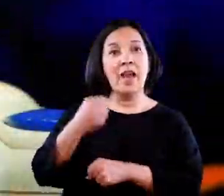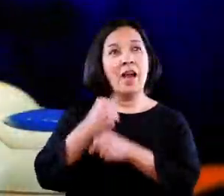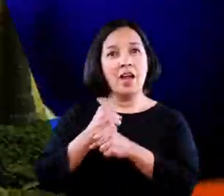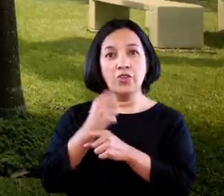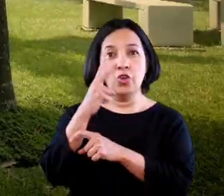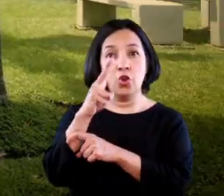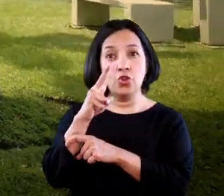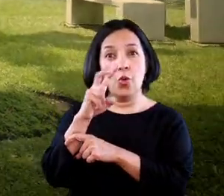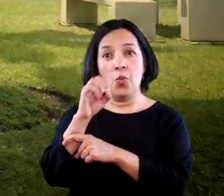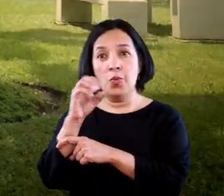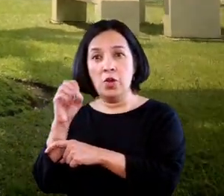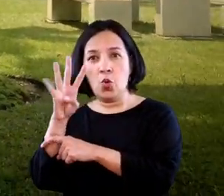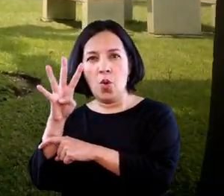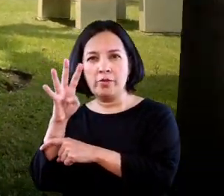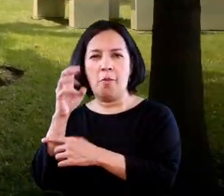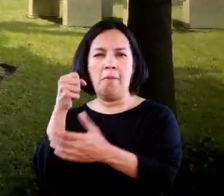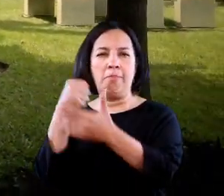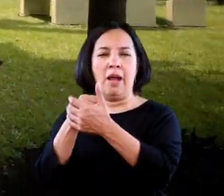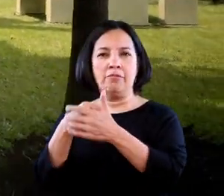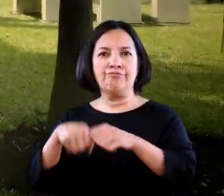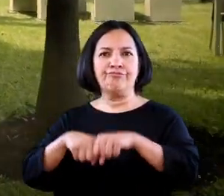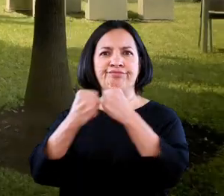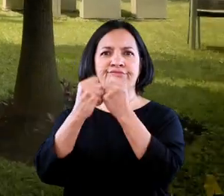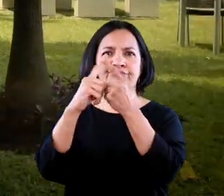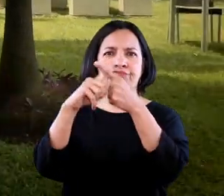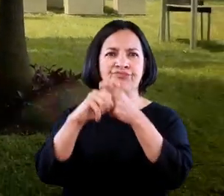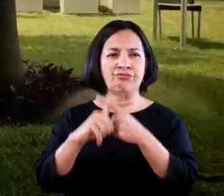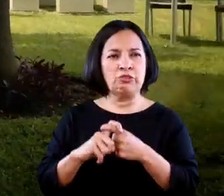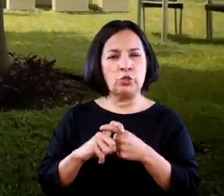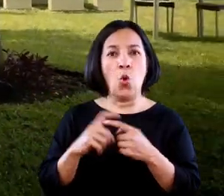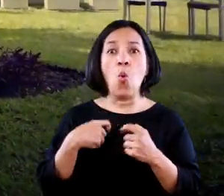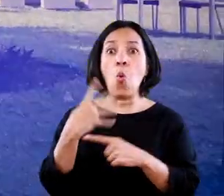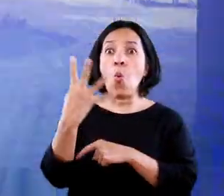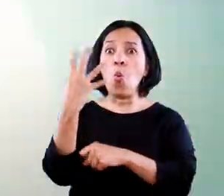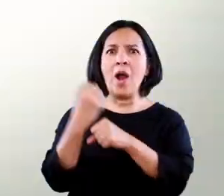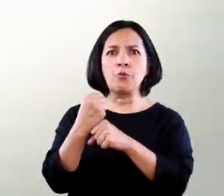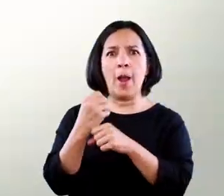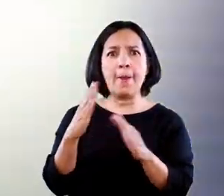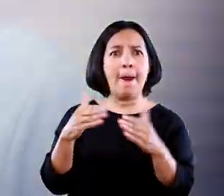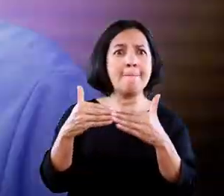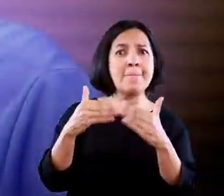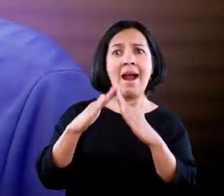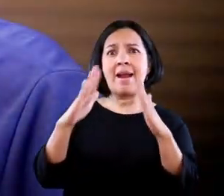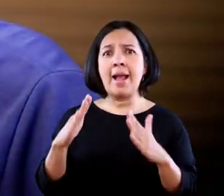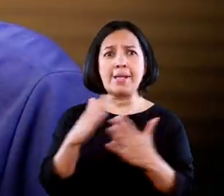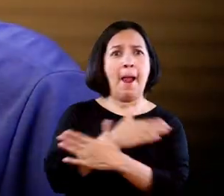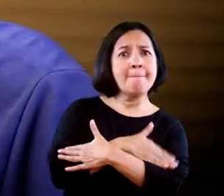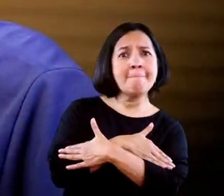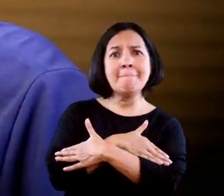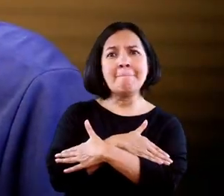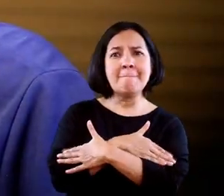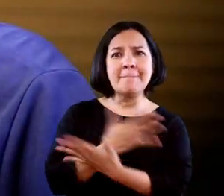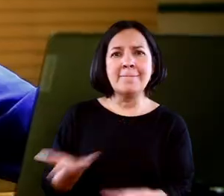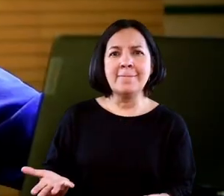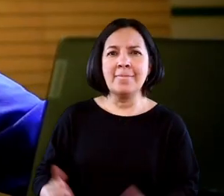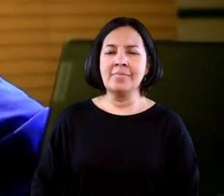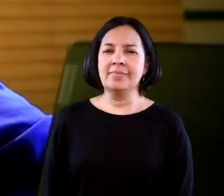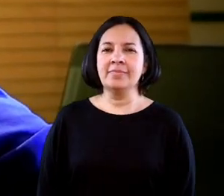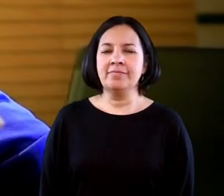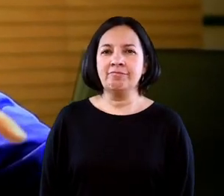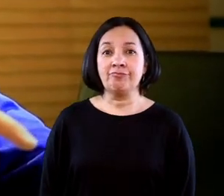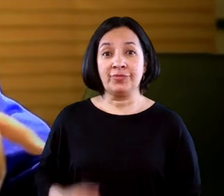En el año 2004 tuve un accidente de tránsito, quedé con una lesión medular. Estuve cuatro años encerrado sin hacer nada.